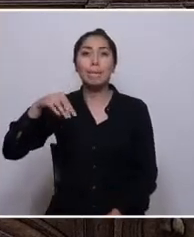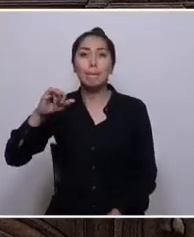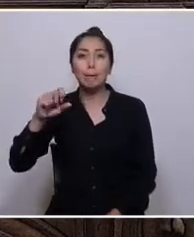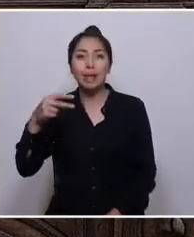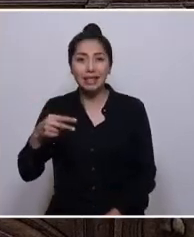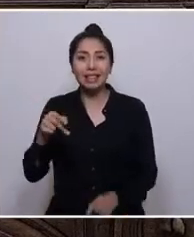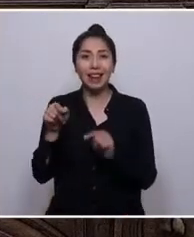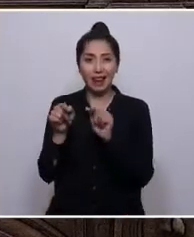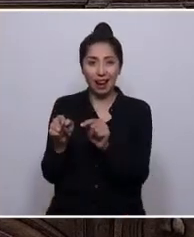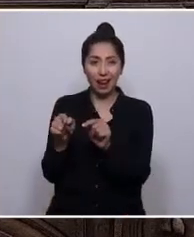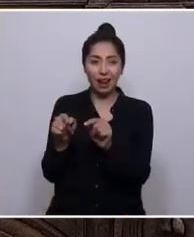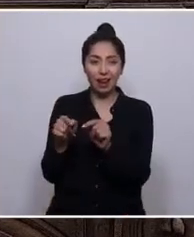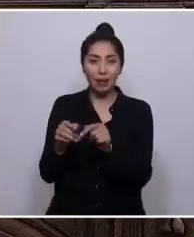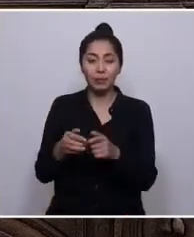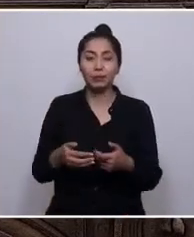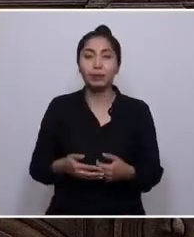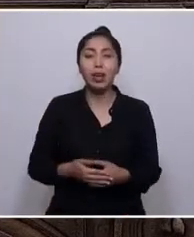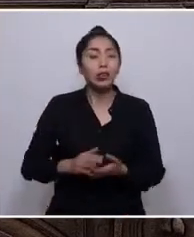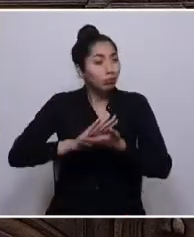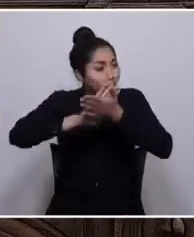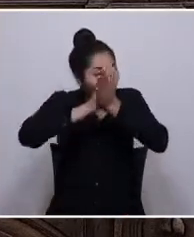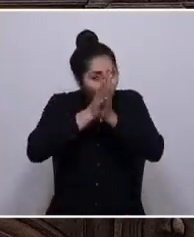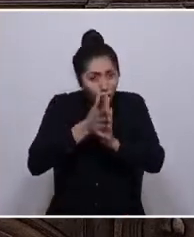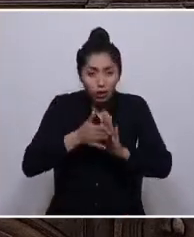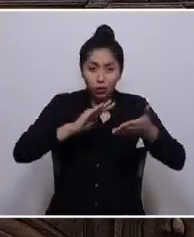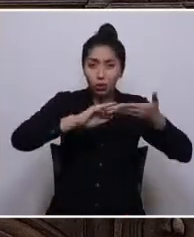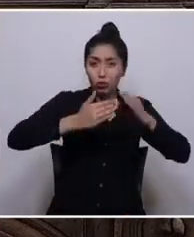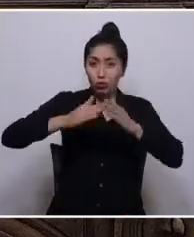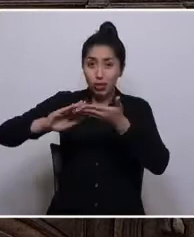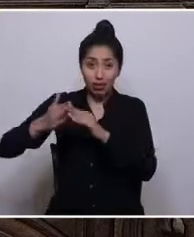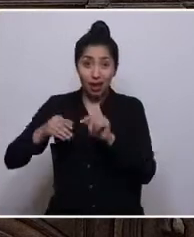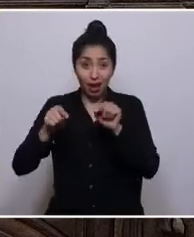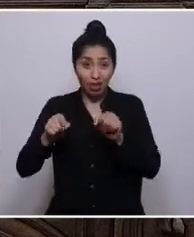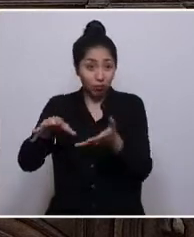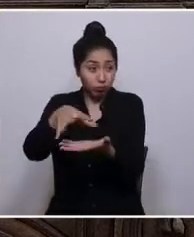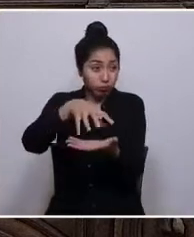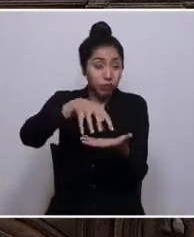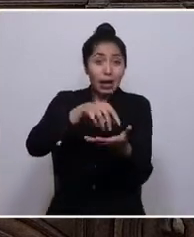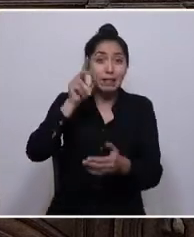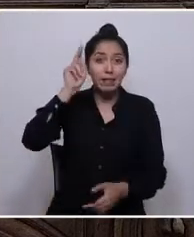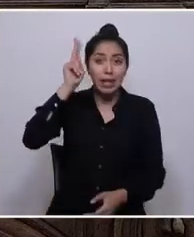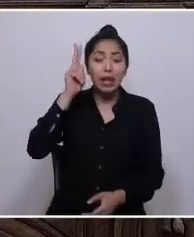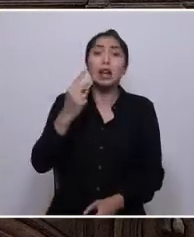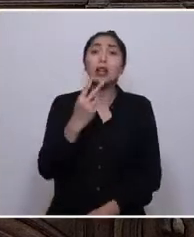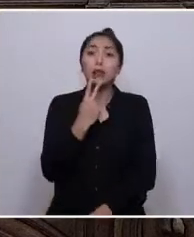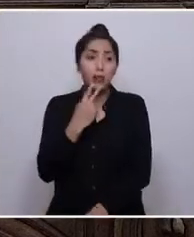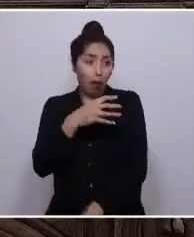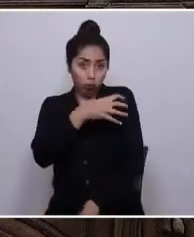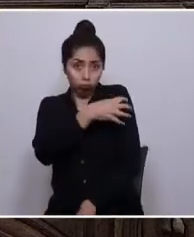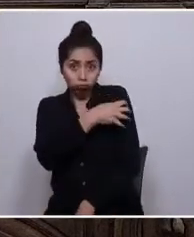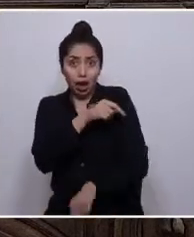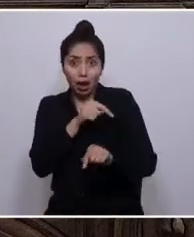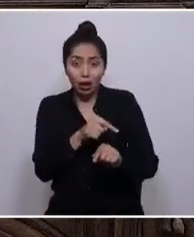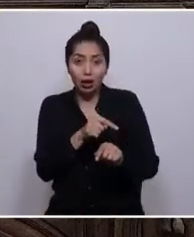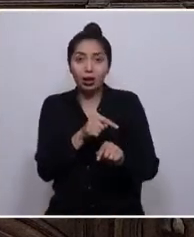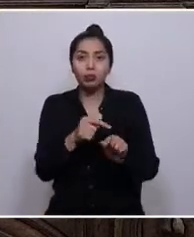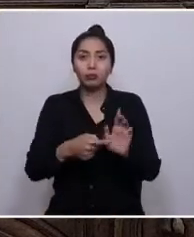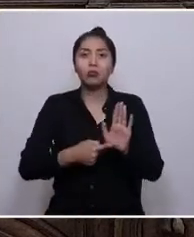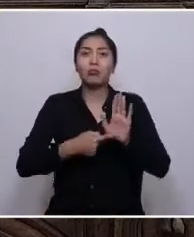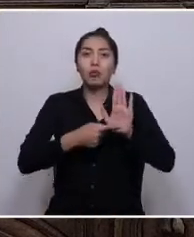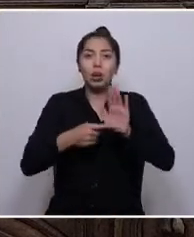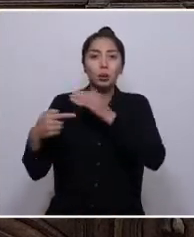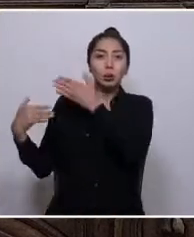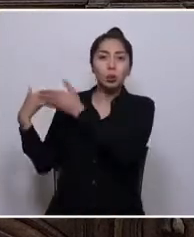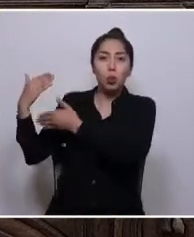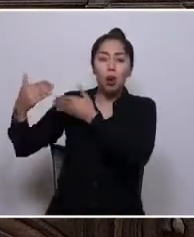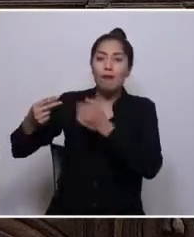tiene este modelo económico. Todas las comunidades indígenas que habitan el territorio son el reflejo ancestral más valioso